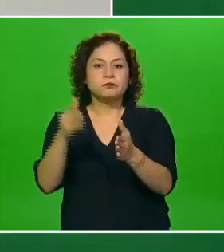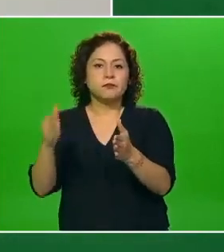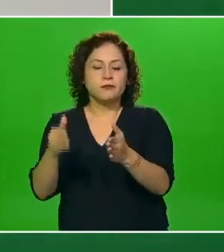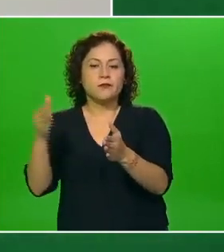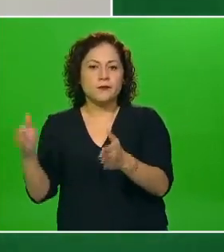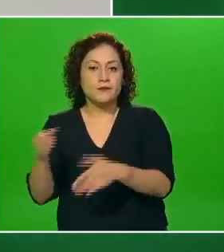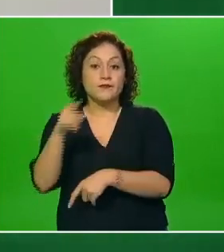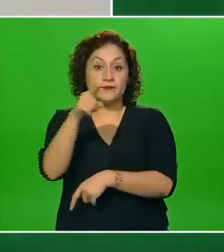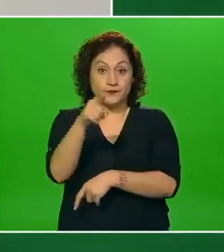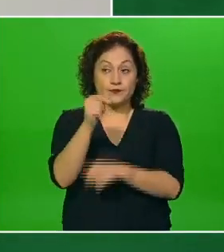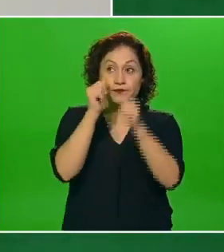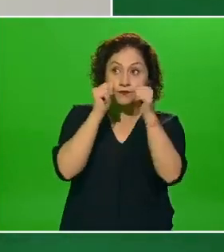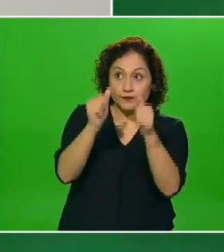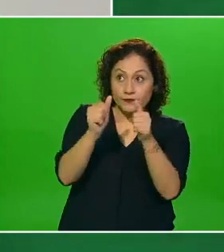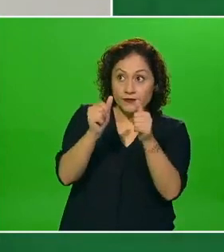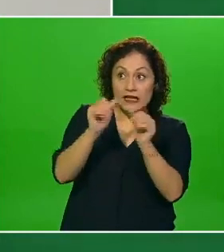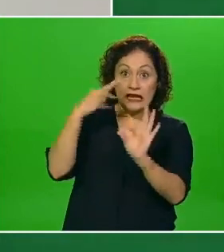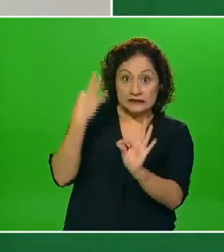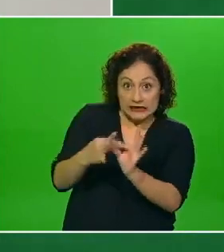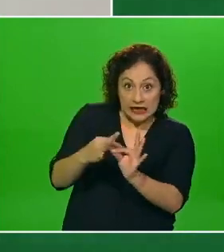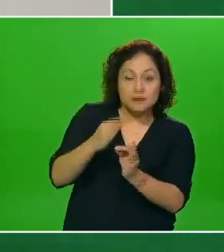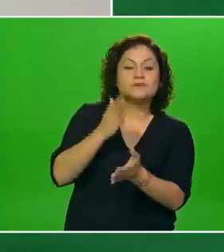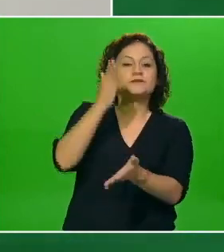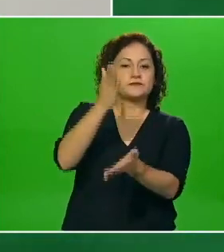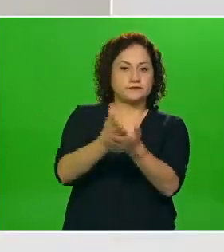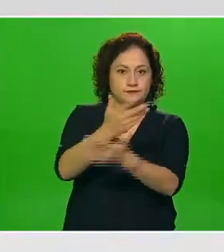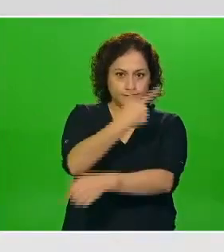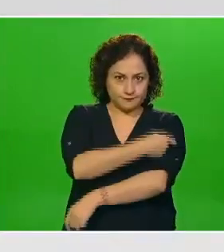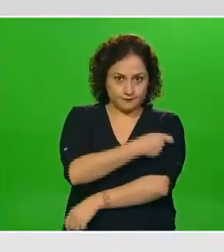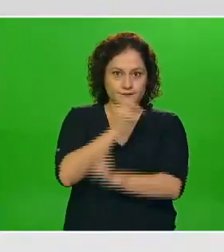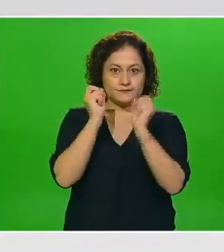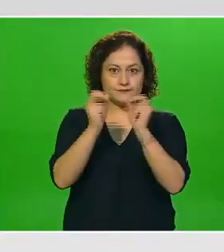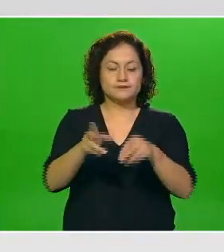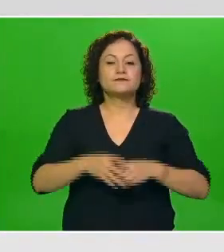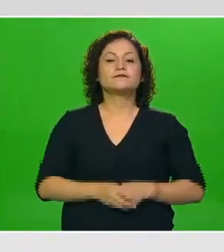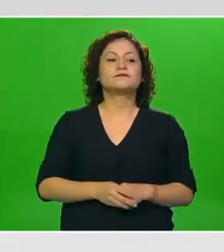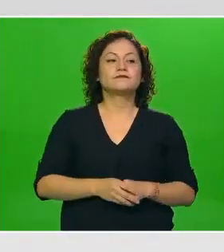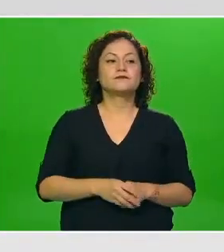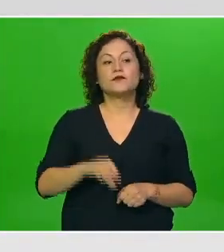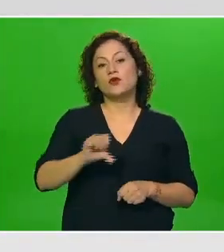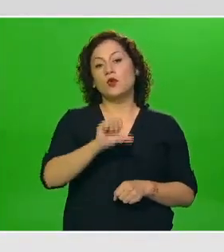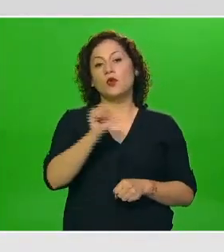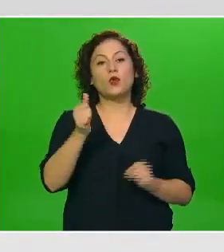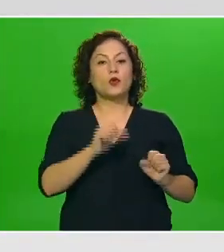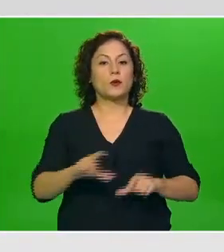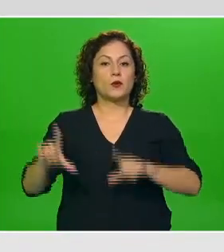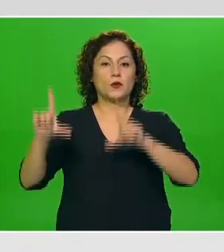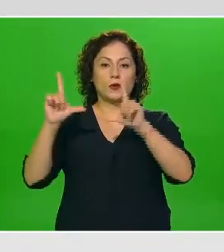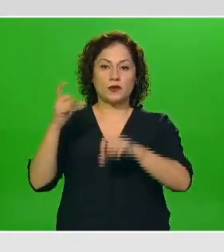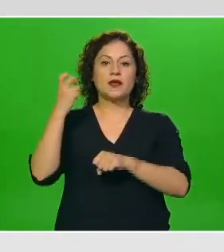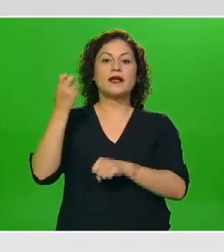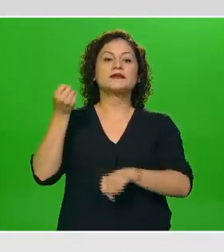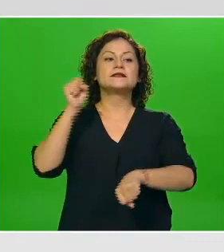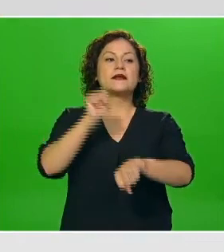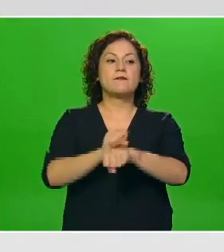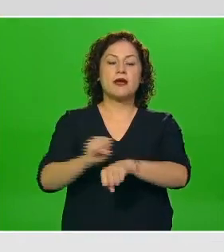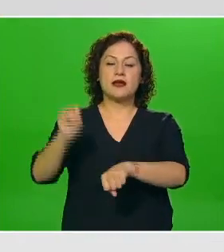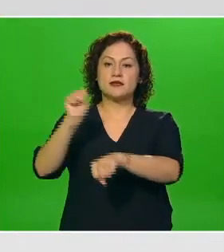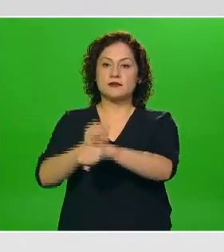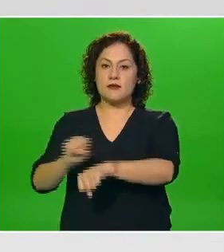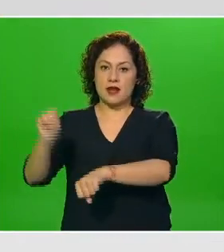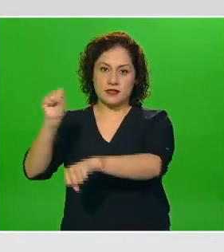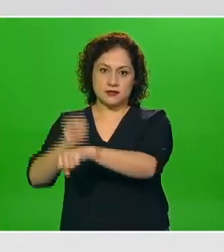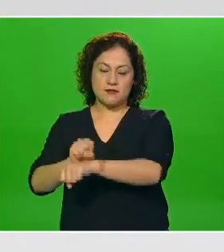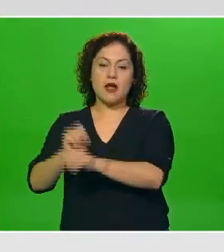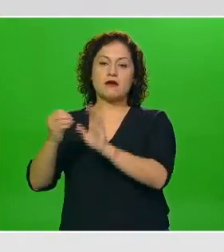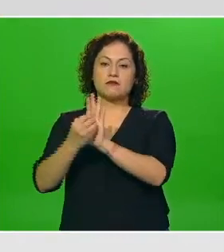acudir a colocarse veamos la siguiente diapositiva este también es un elemento semanal no es una diapositiva que presentemos